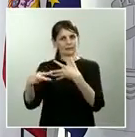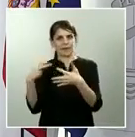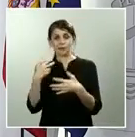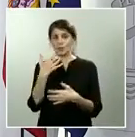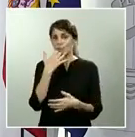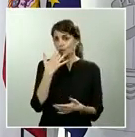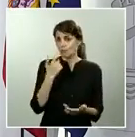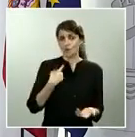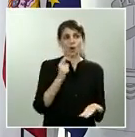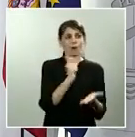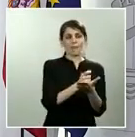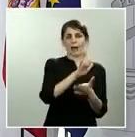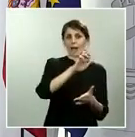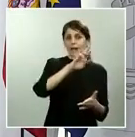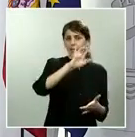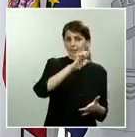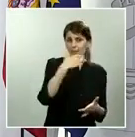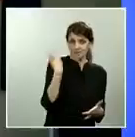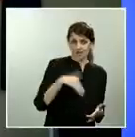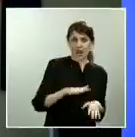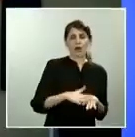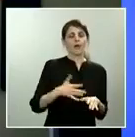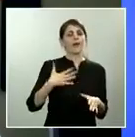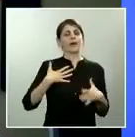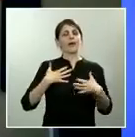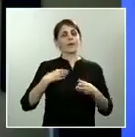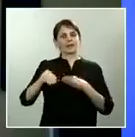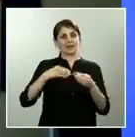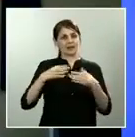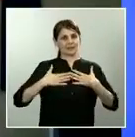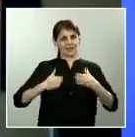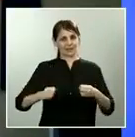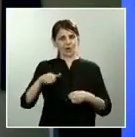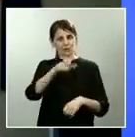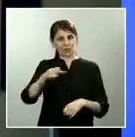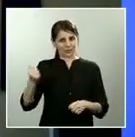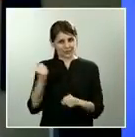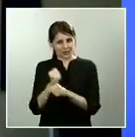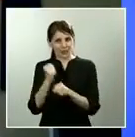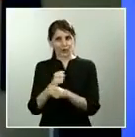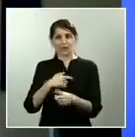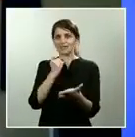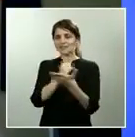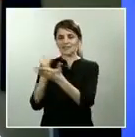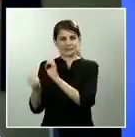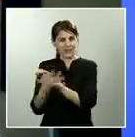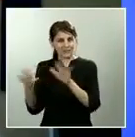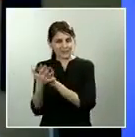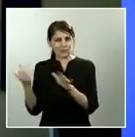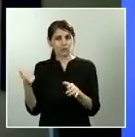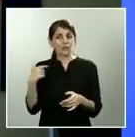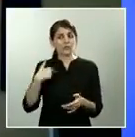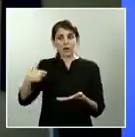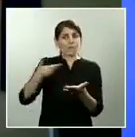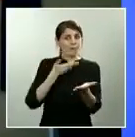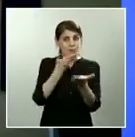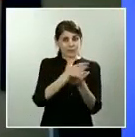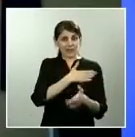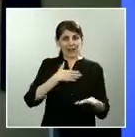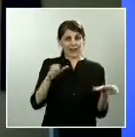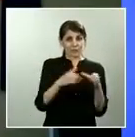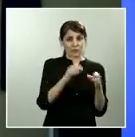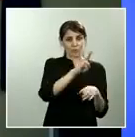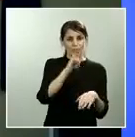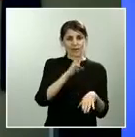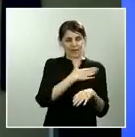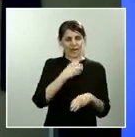sanitarios y trabajadores, tests masivos, en fin, van a aceptar ustedes alguna de esas propuestas. Y sobre las mascarillas defectuosas de las que hablaba